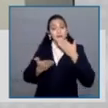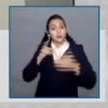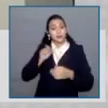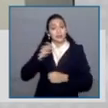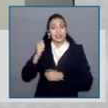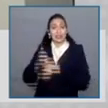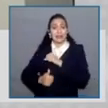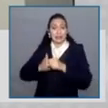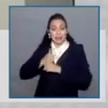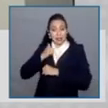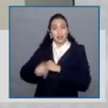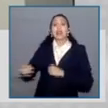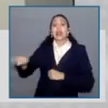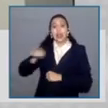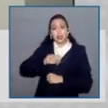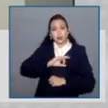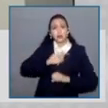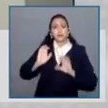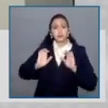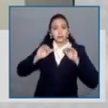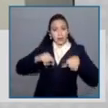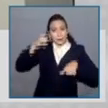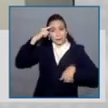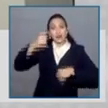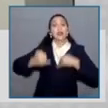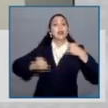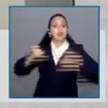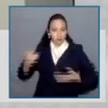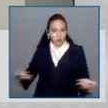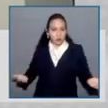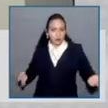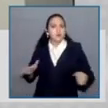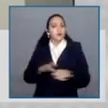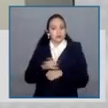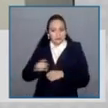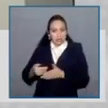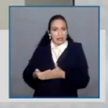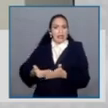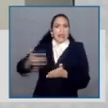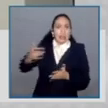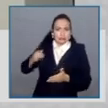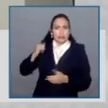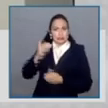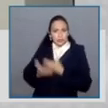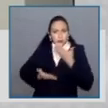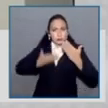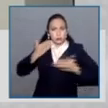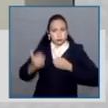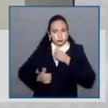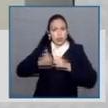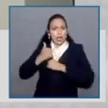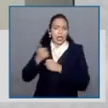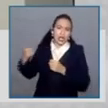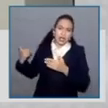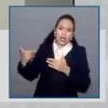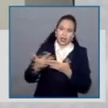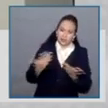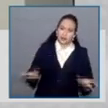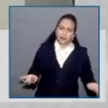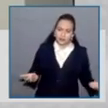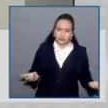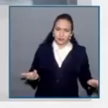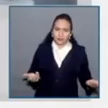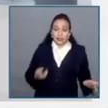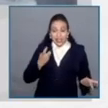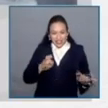puedan aspirar a los cargos que están previstos como el último eslabón de la carrera judicial, que son juez y